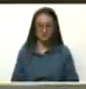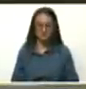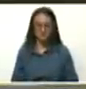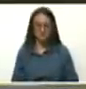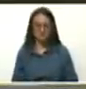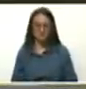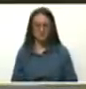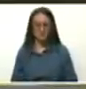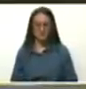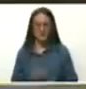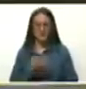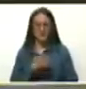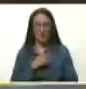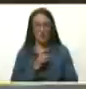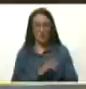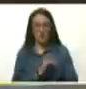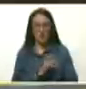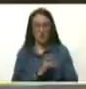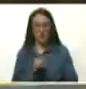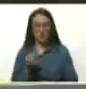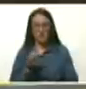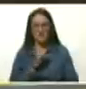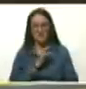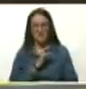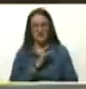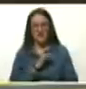Verdaderamente doloroso lo que sucedió en Chile,